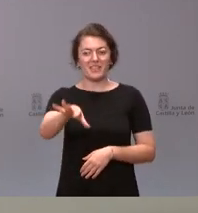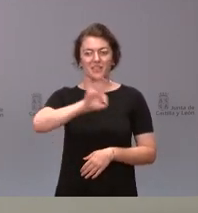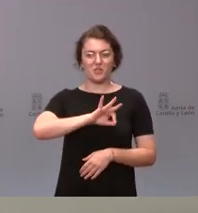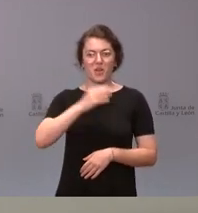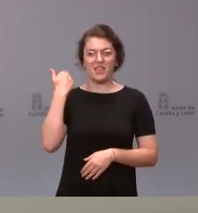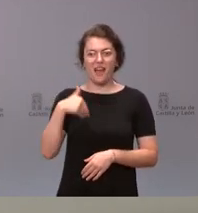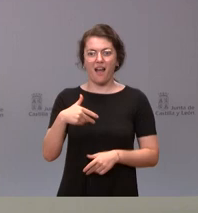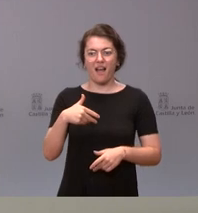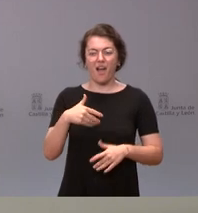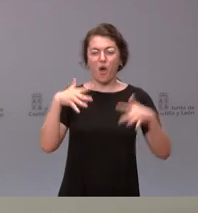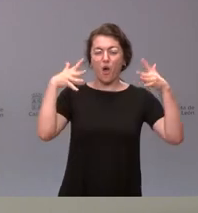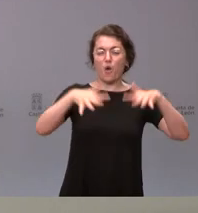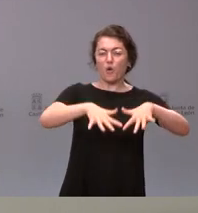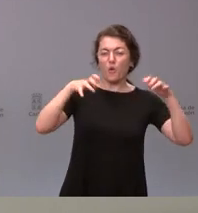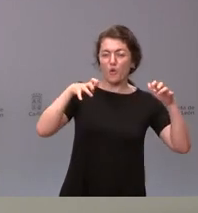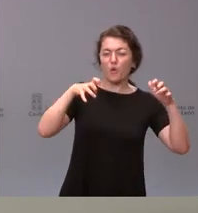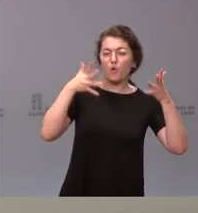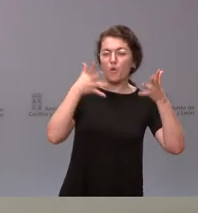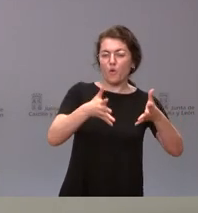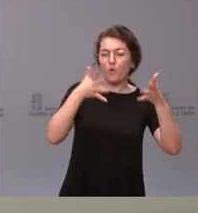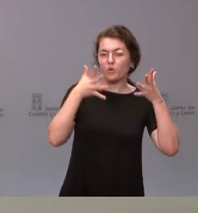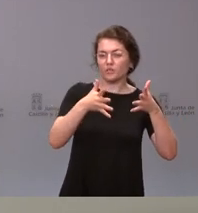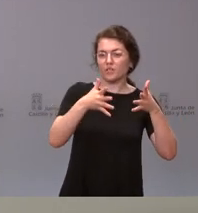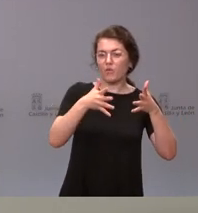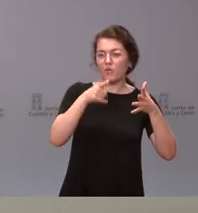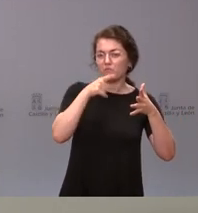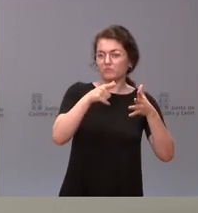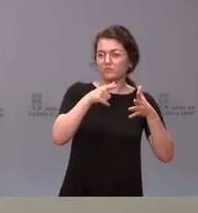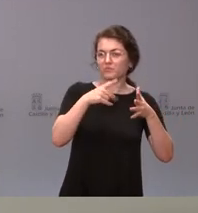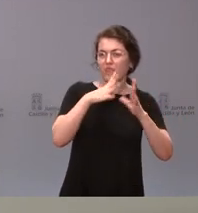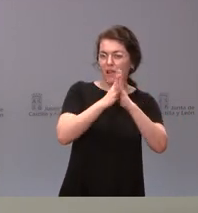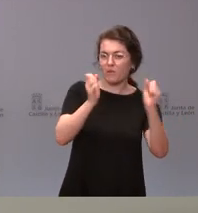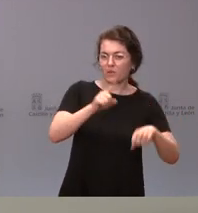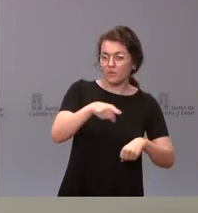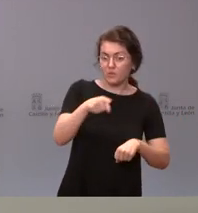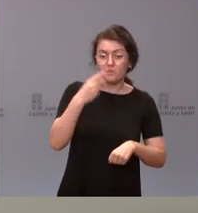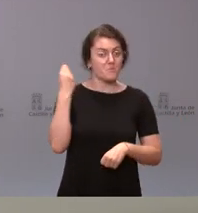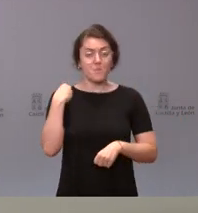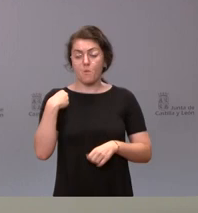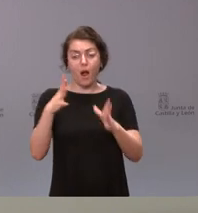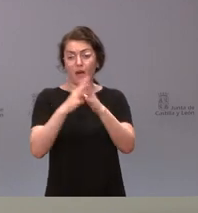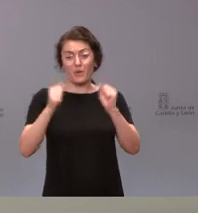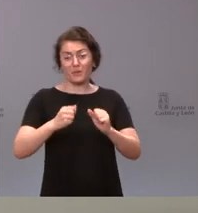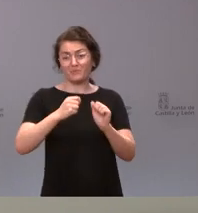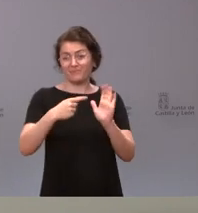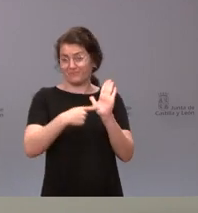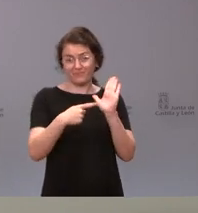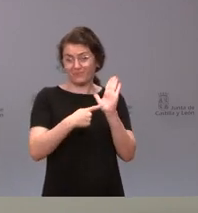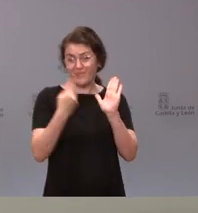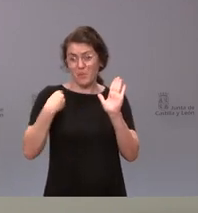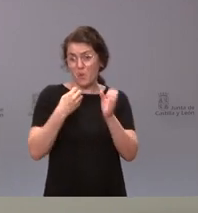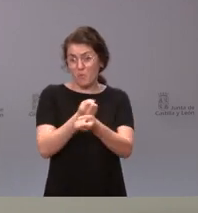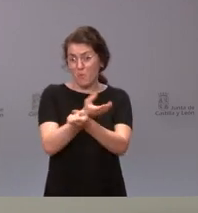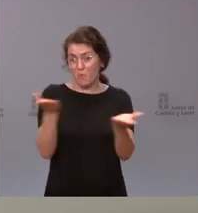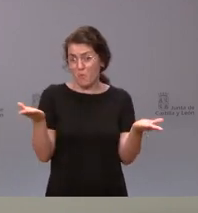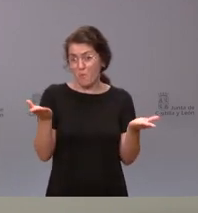Consejo de Gobierno. Bueno, los acuerdos del Consejo de Gobierno son los que aquí figura y son los que se publican. Por tanto,